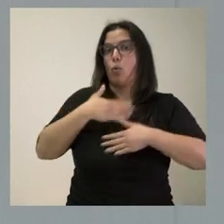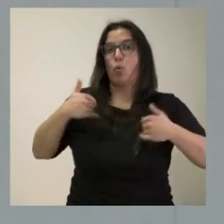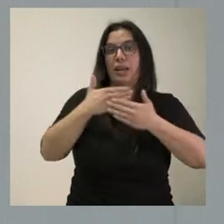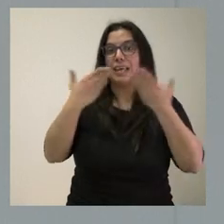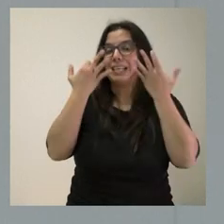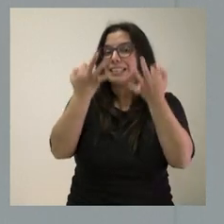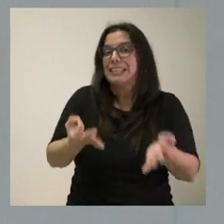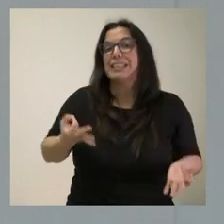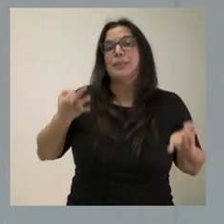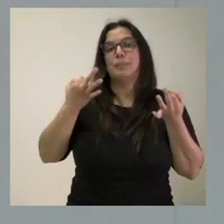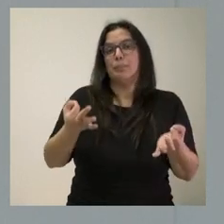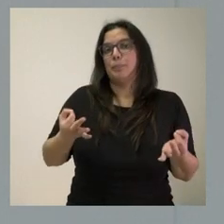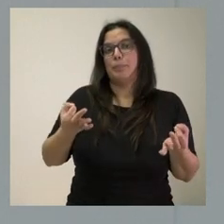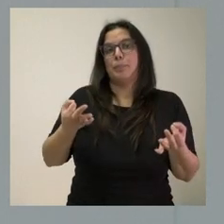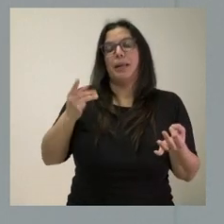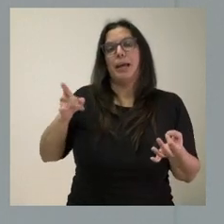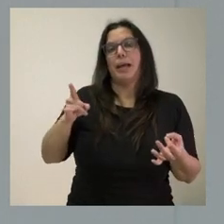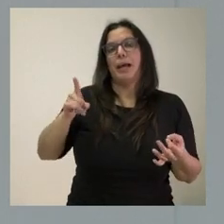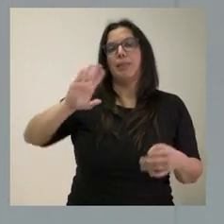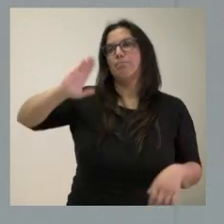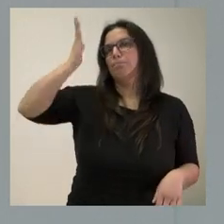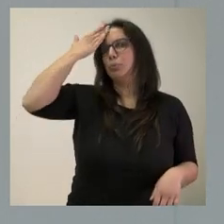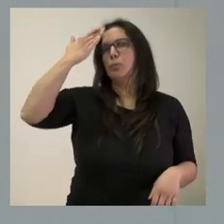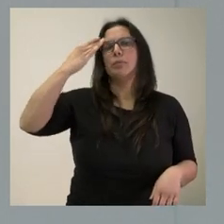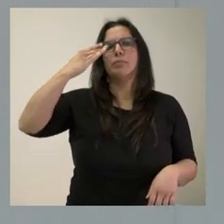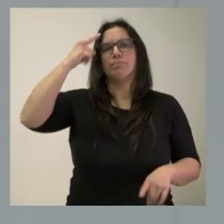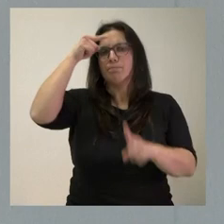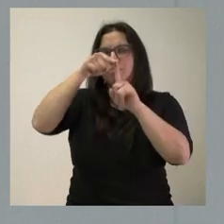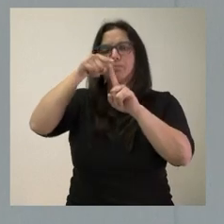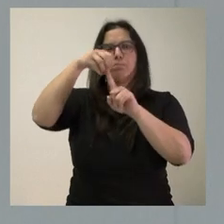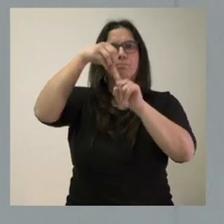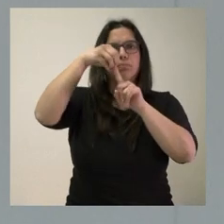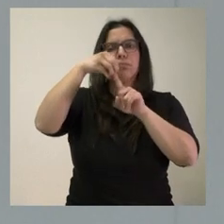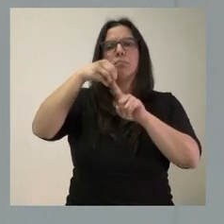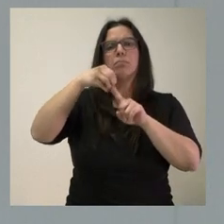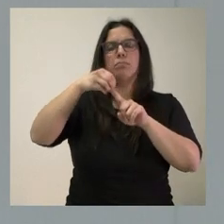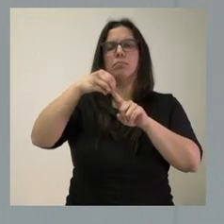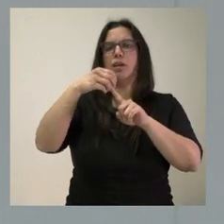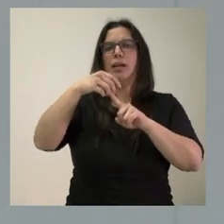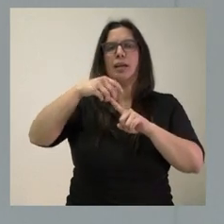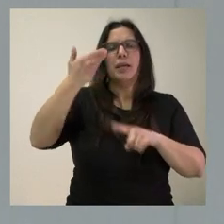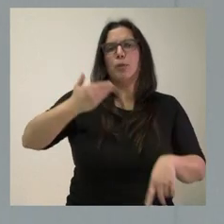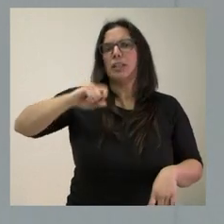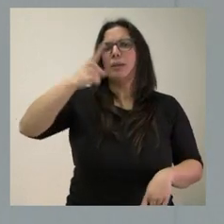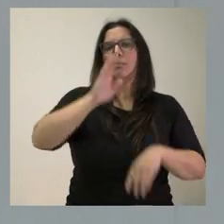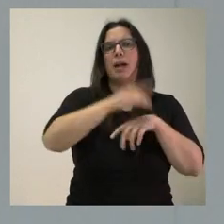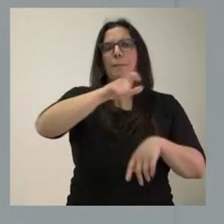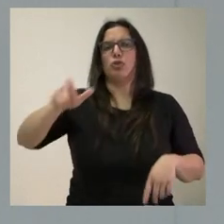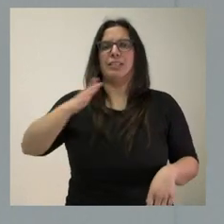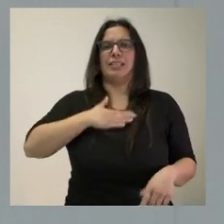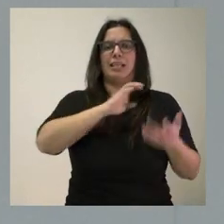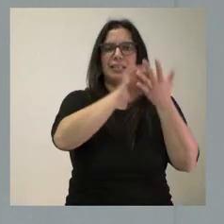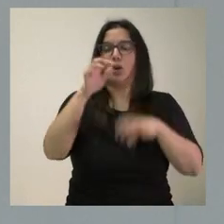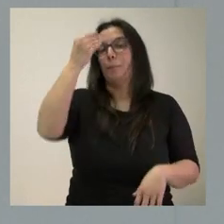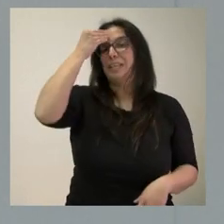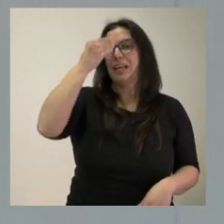siempre se guía por el criterio del interés general de lo que es más útil para las personas de Castilla y León, de lo que es más útil pensando siempre